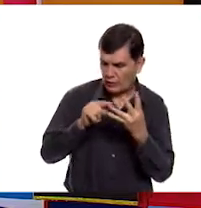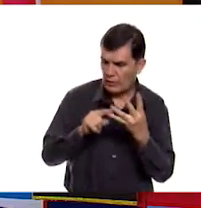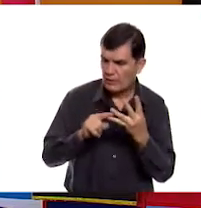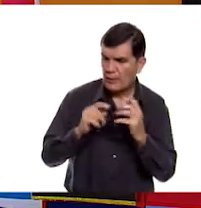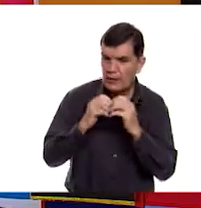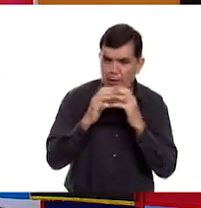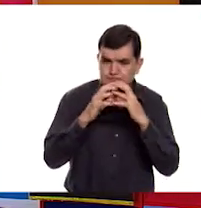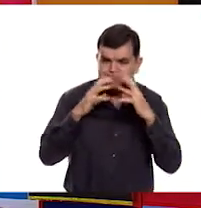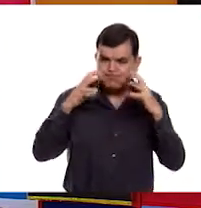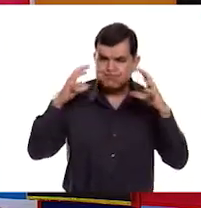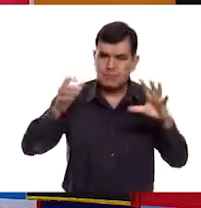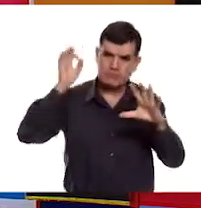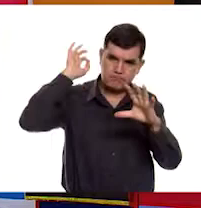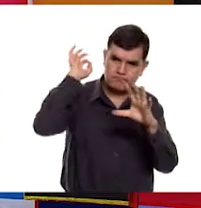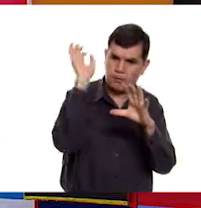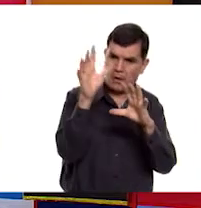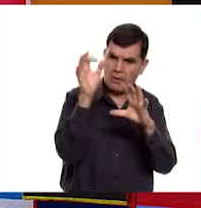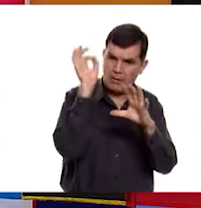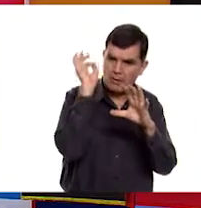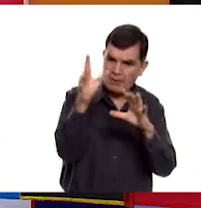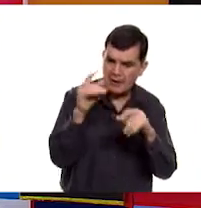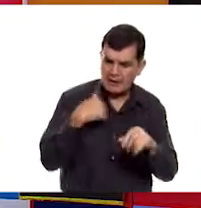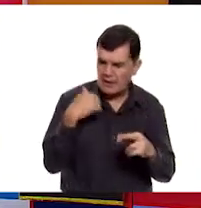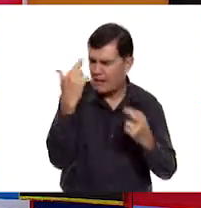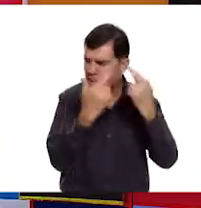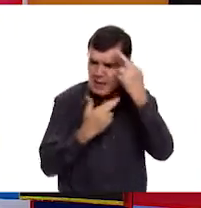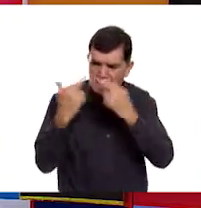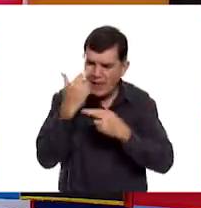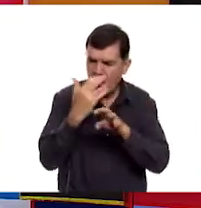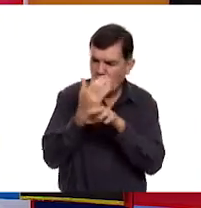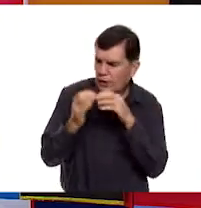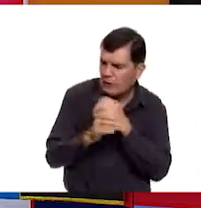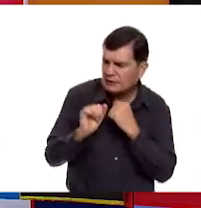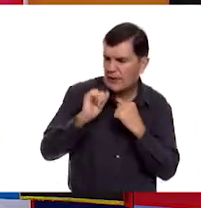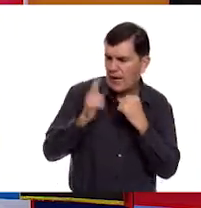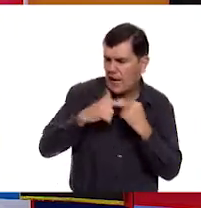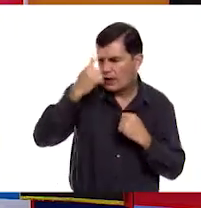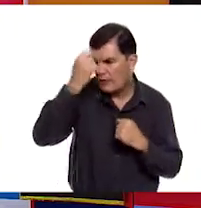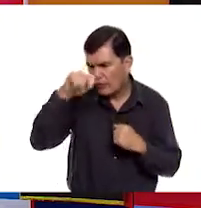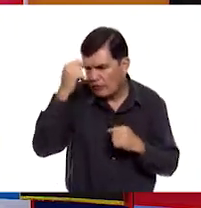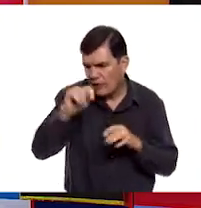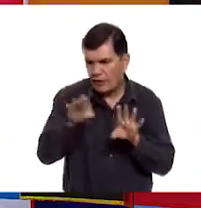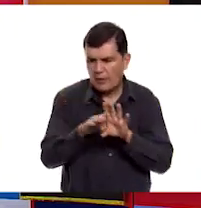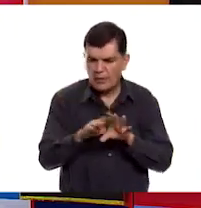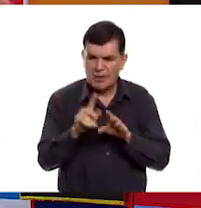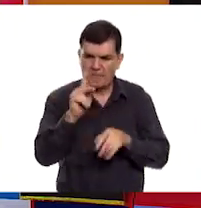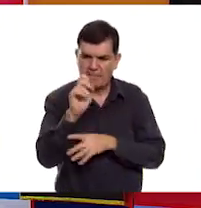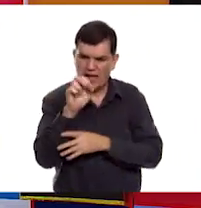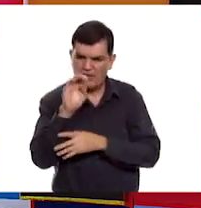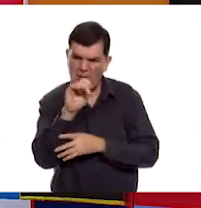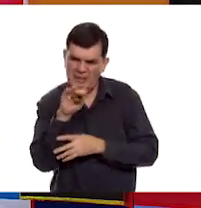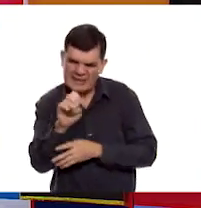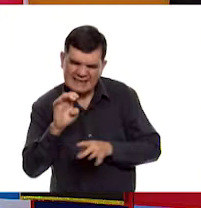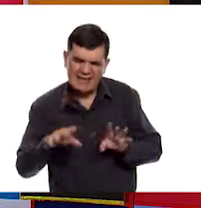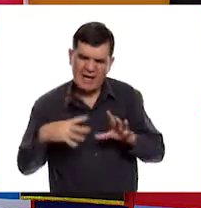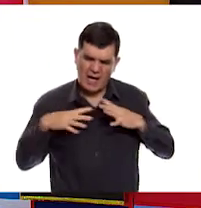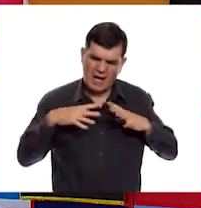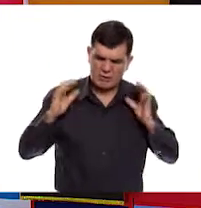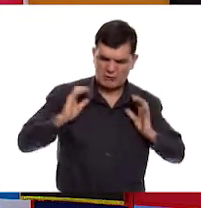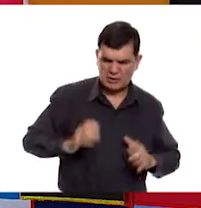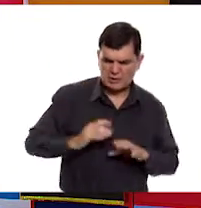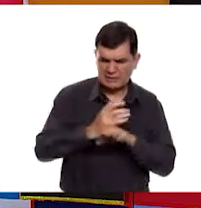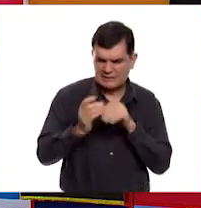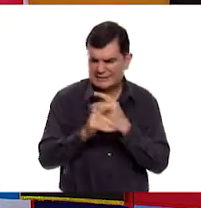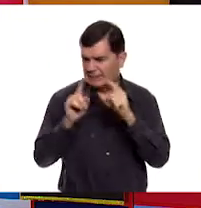Globo Saldardo. En él vamos a revisar algunos aspectos de técnicas performáticas, de instalaciones artísticas,